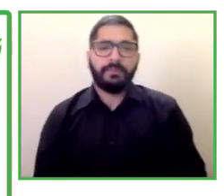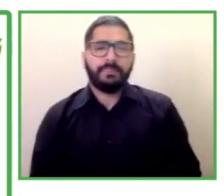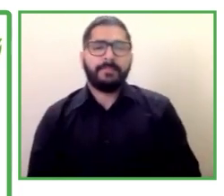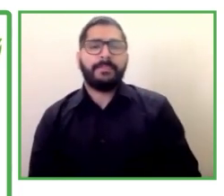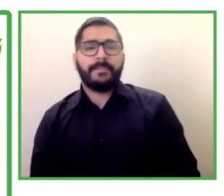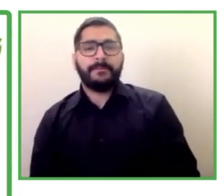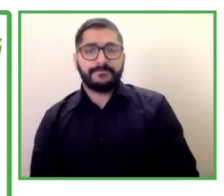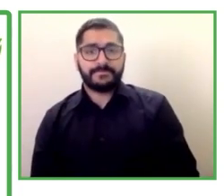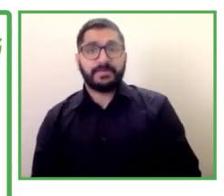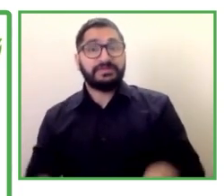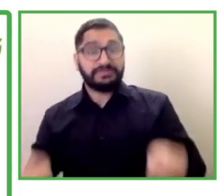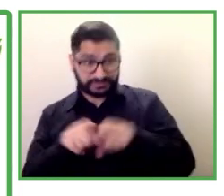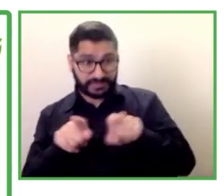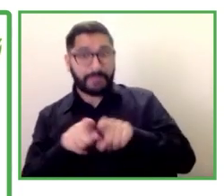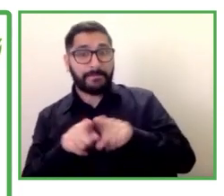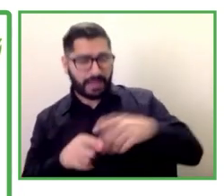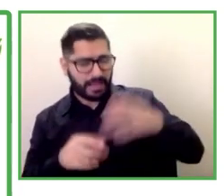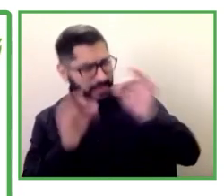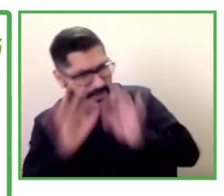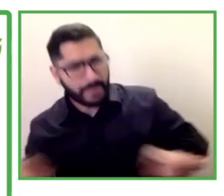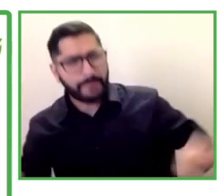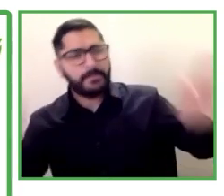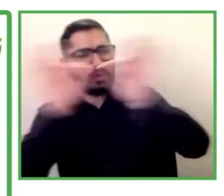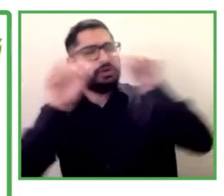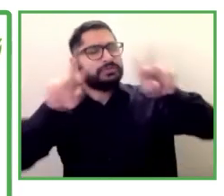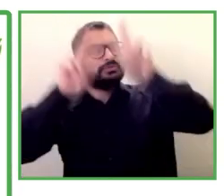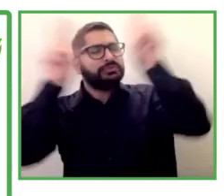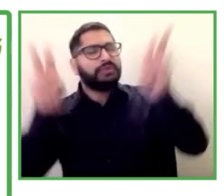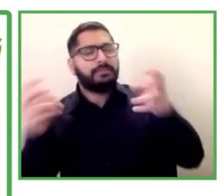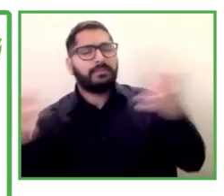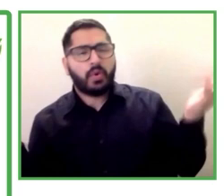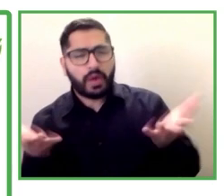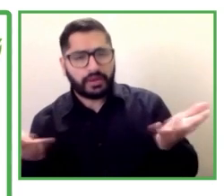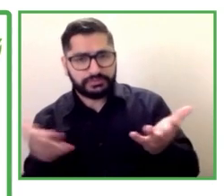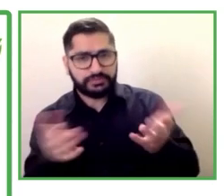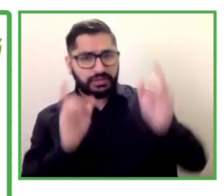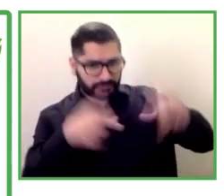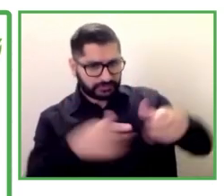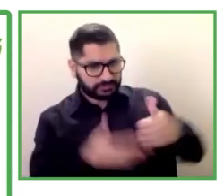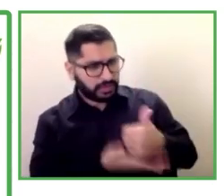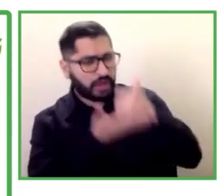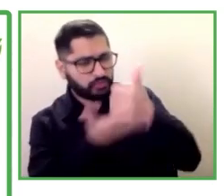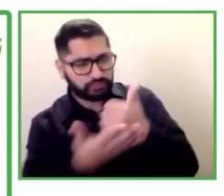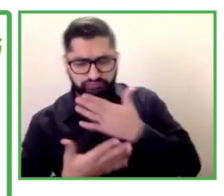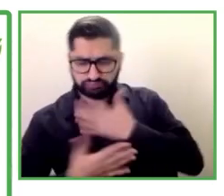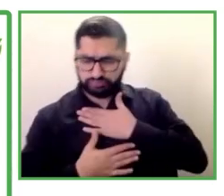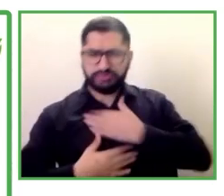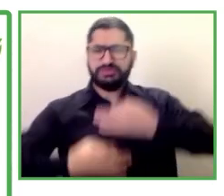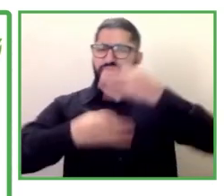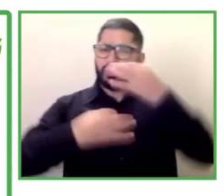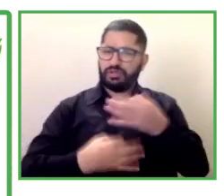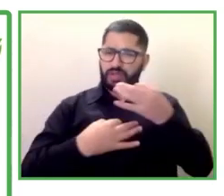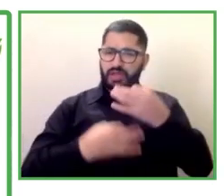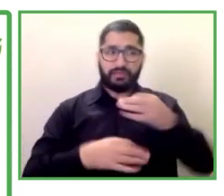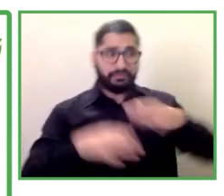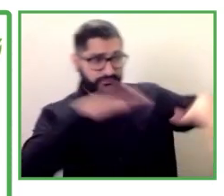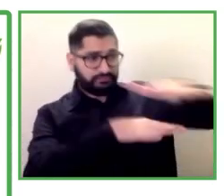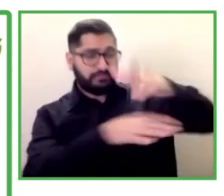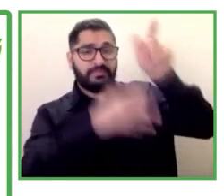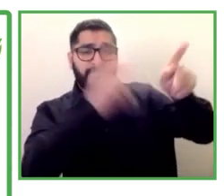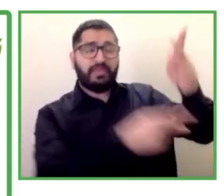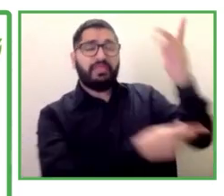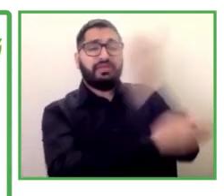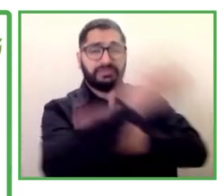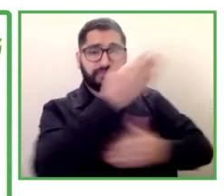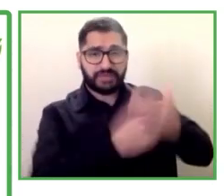que ayuda asegurarse que las personas con discapacidad sean incluidas en la recuperación y entrega